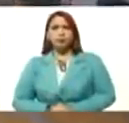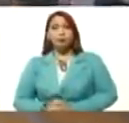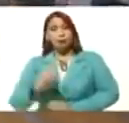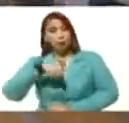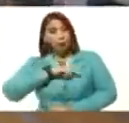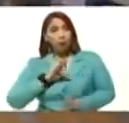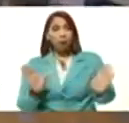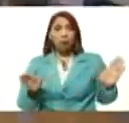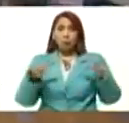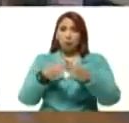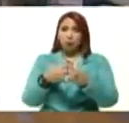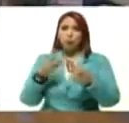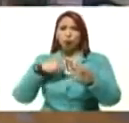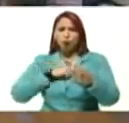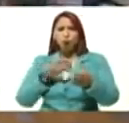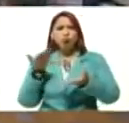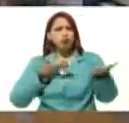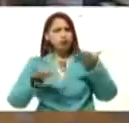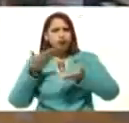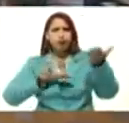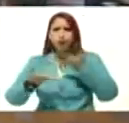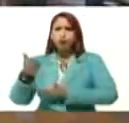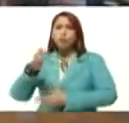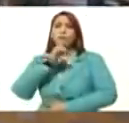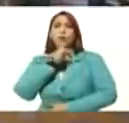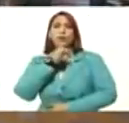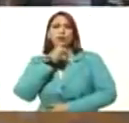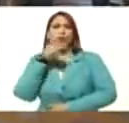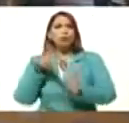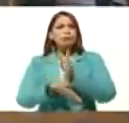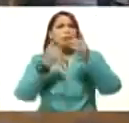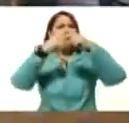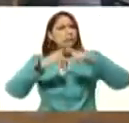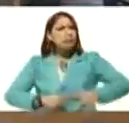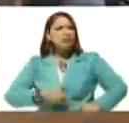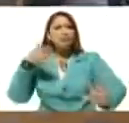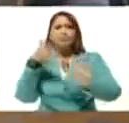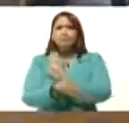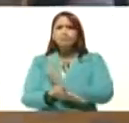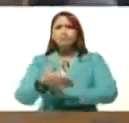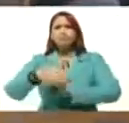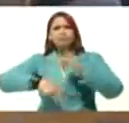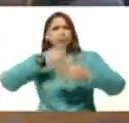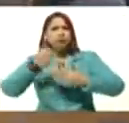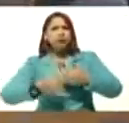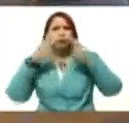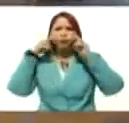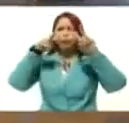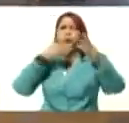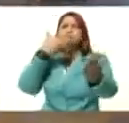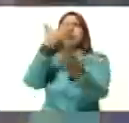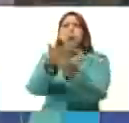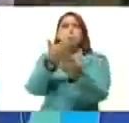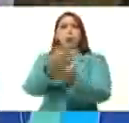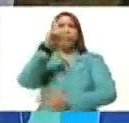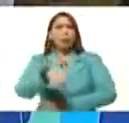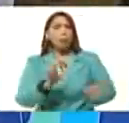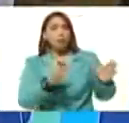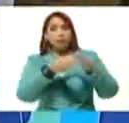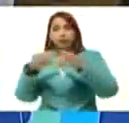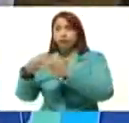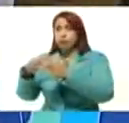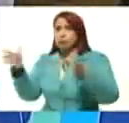estamos reunidos, ya hemos intercambiado información, encuestas, proyecciones, propuestas, equipos,